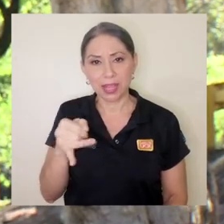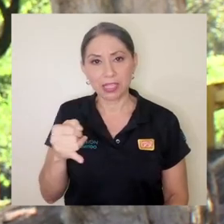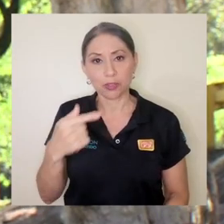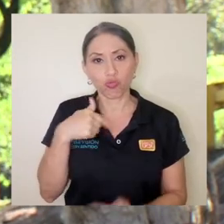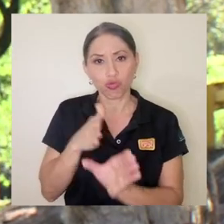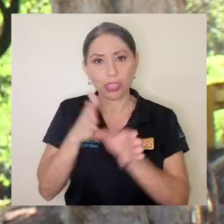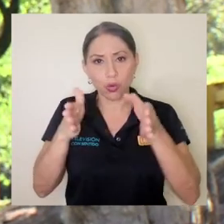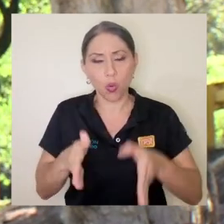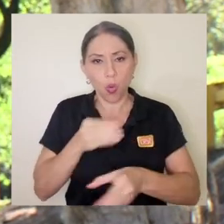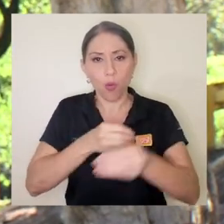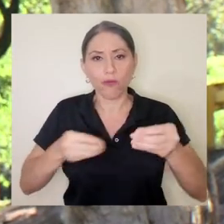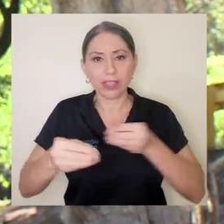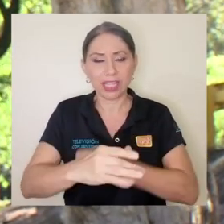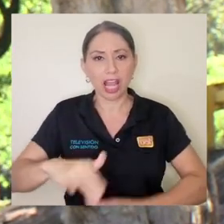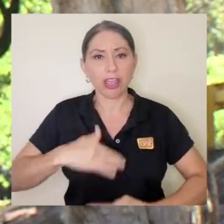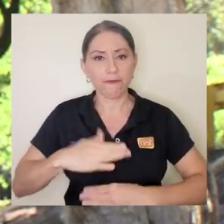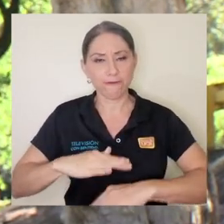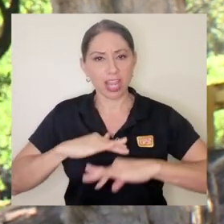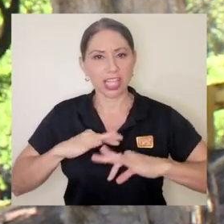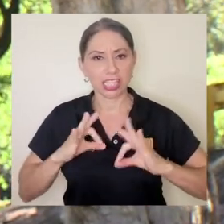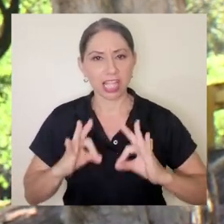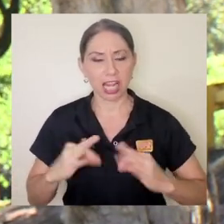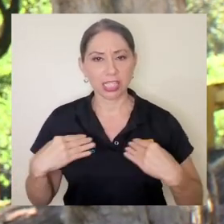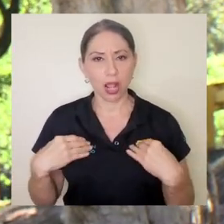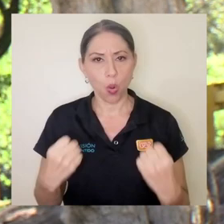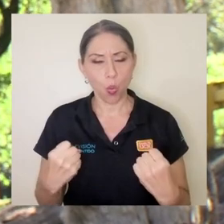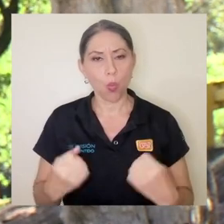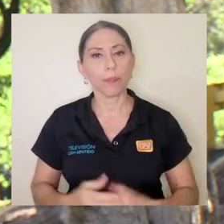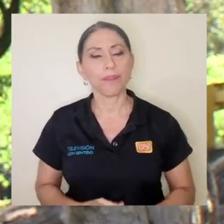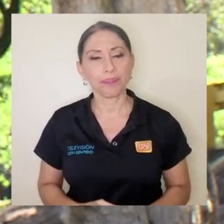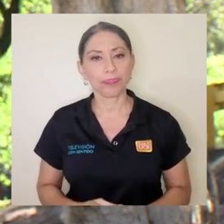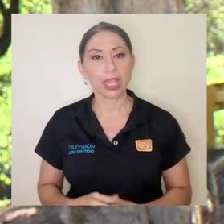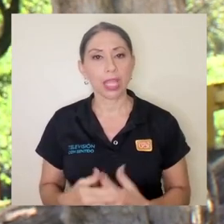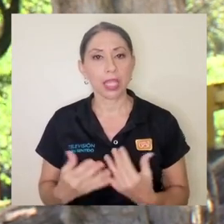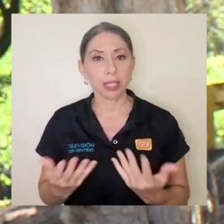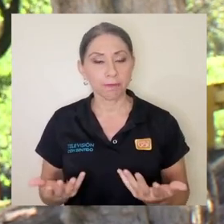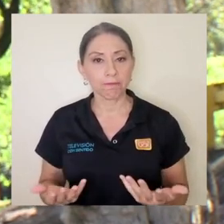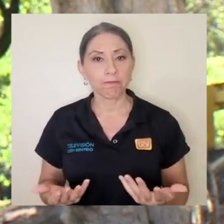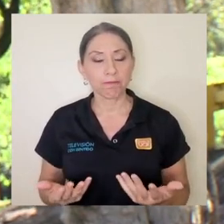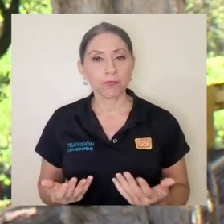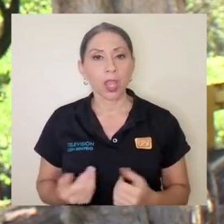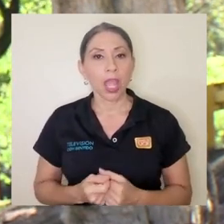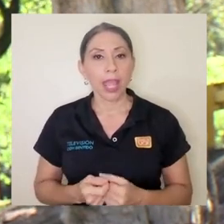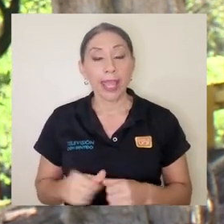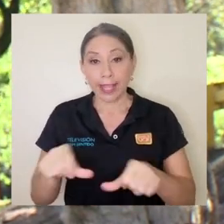Mi nombre es Fabián Jiménez. Yo soy psicólogo de la Oficina de Bienestar y Salud.